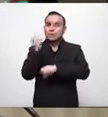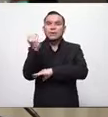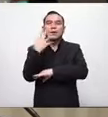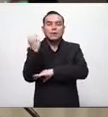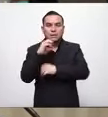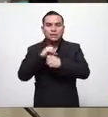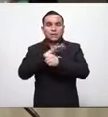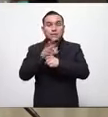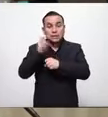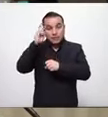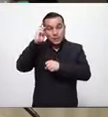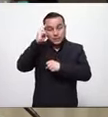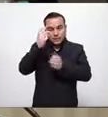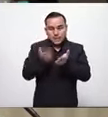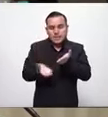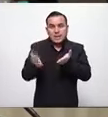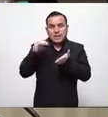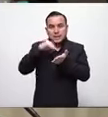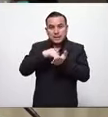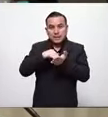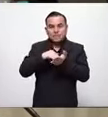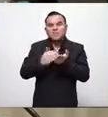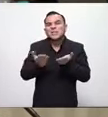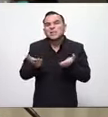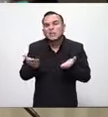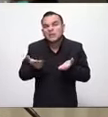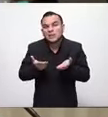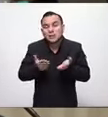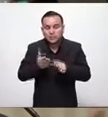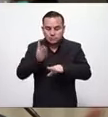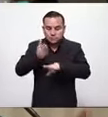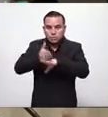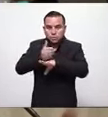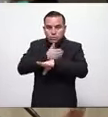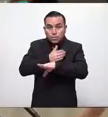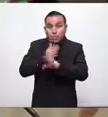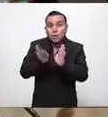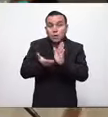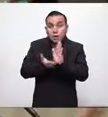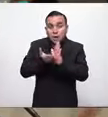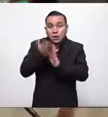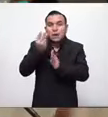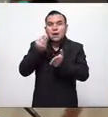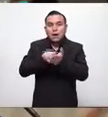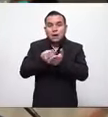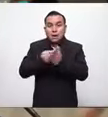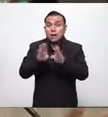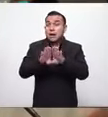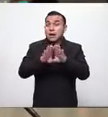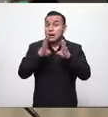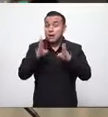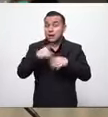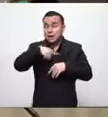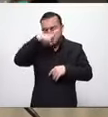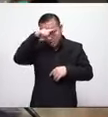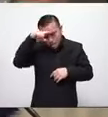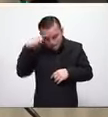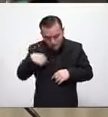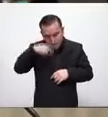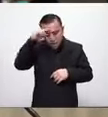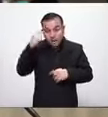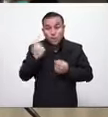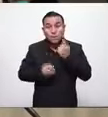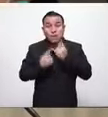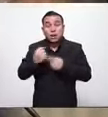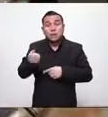hablando de volver o de llegar a algo que yo no lo creo, no lo entiendo, no lo voy a probar nunca, la